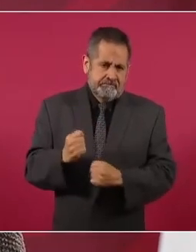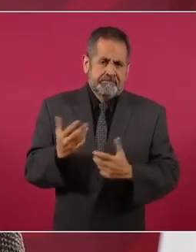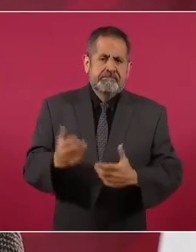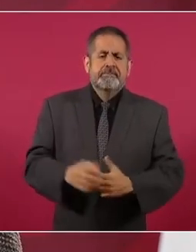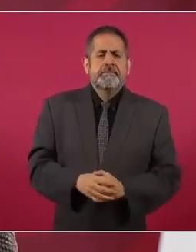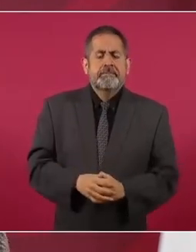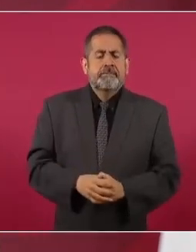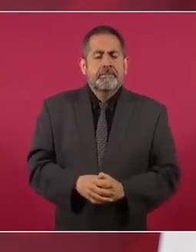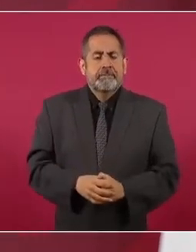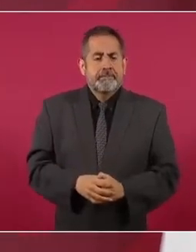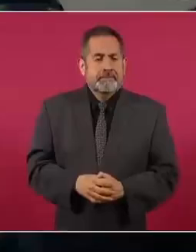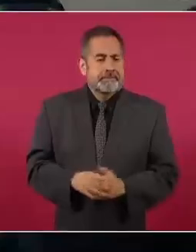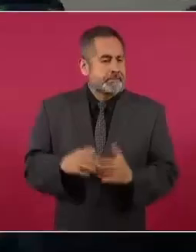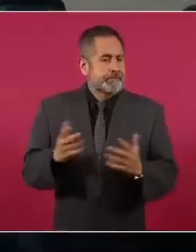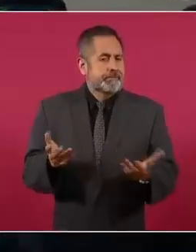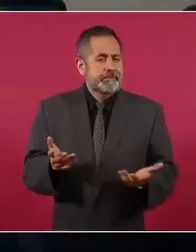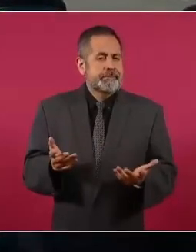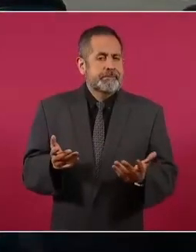entonces,